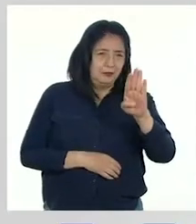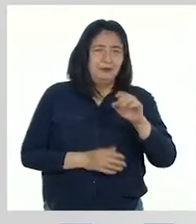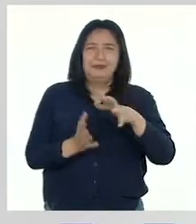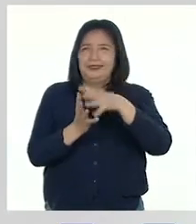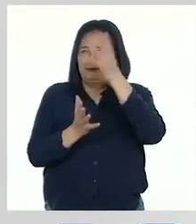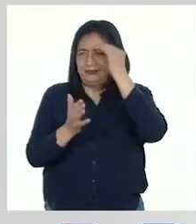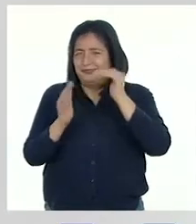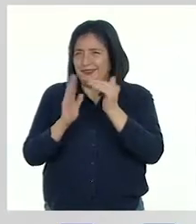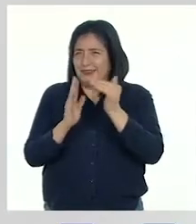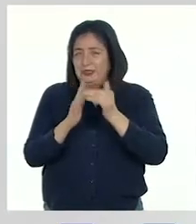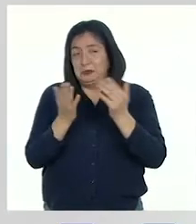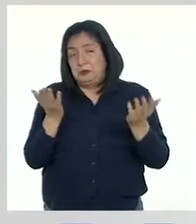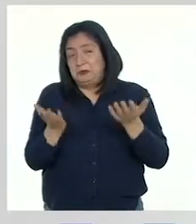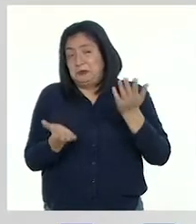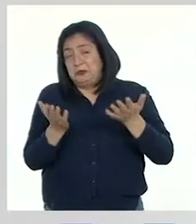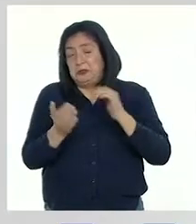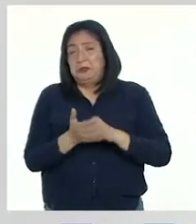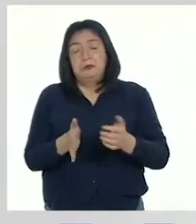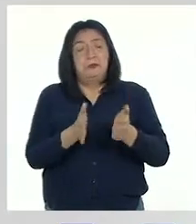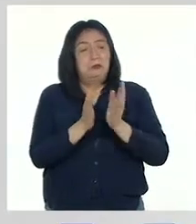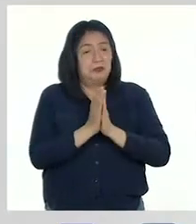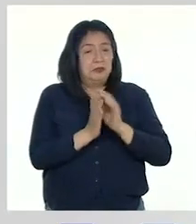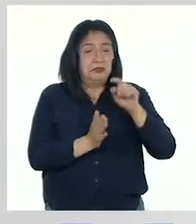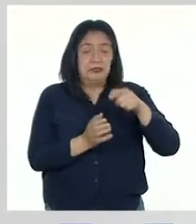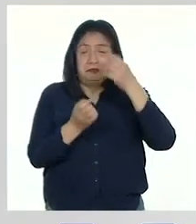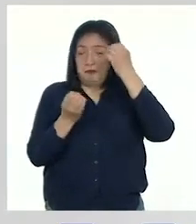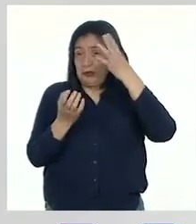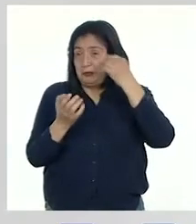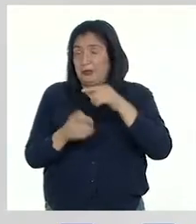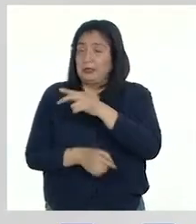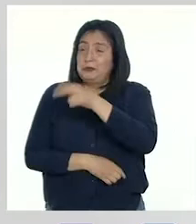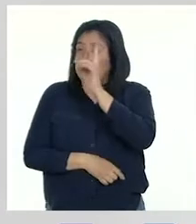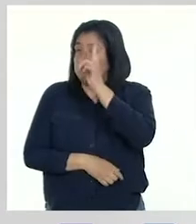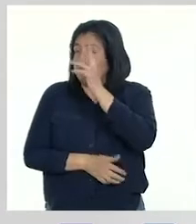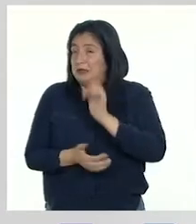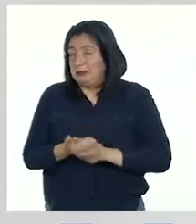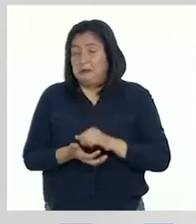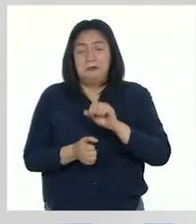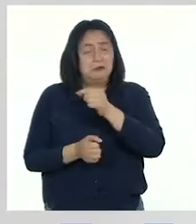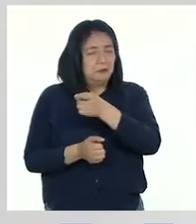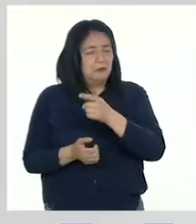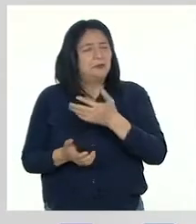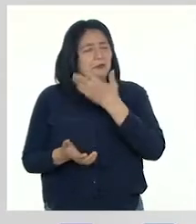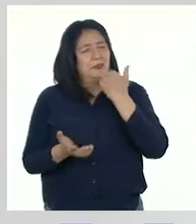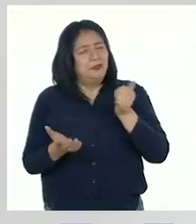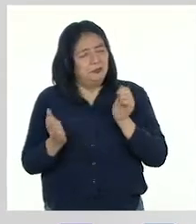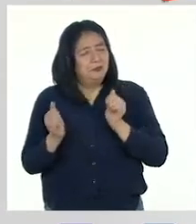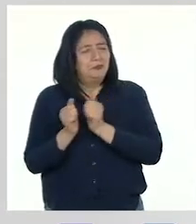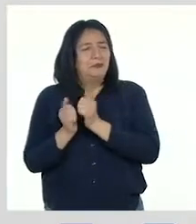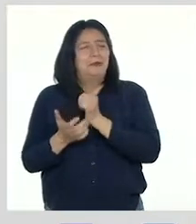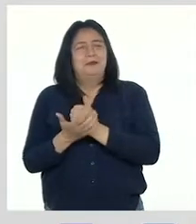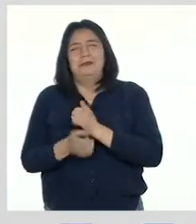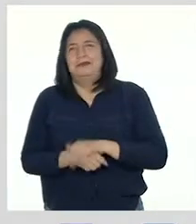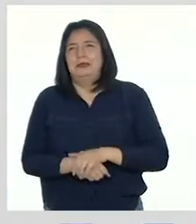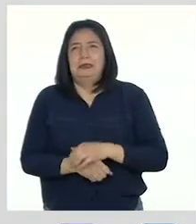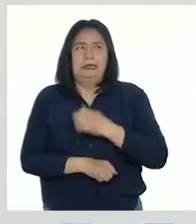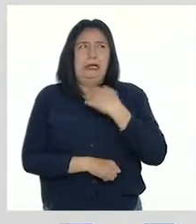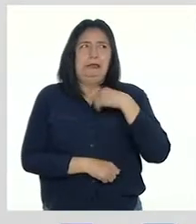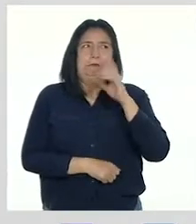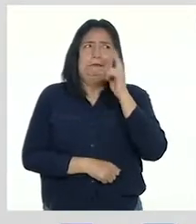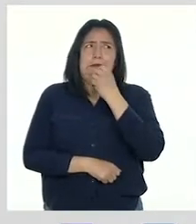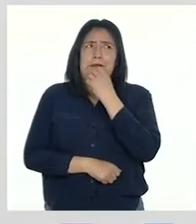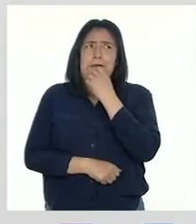Aprendo en Casa. O también puedes pedirle esta información a tu profesor, quien es tu mejor aliado. Ay,